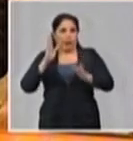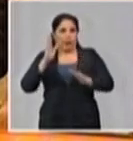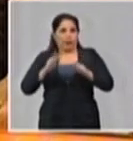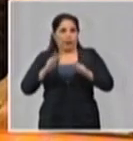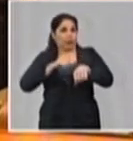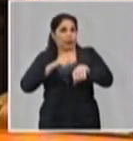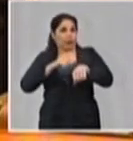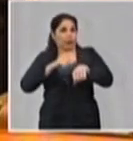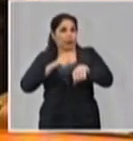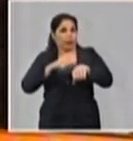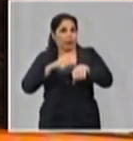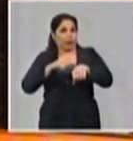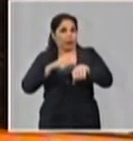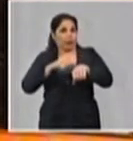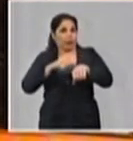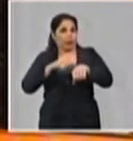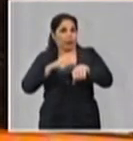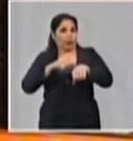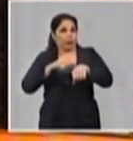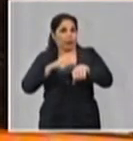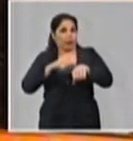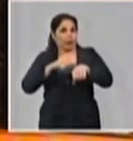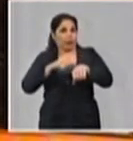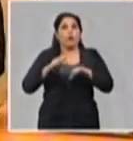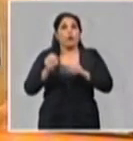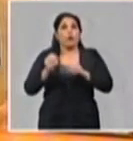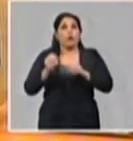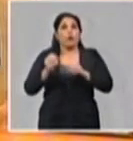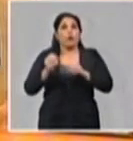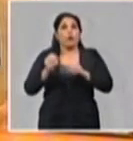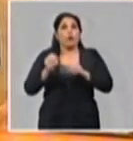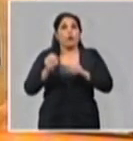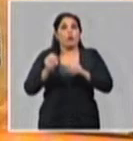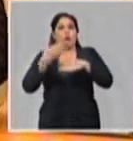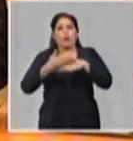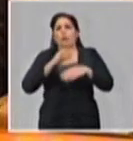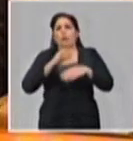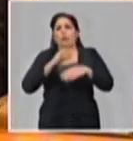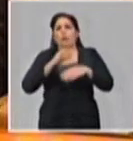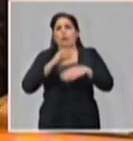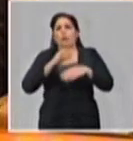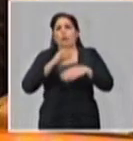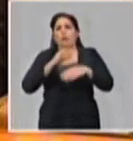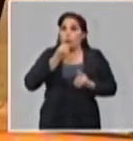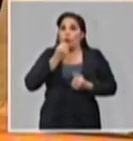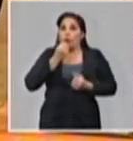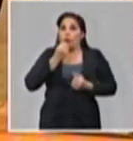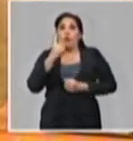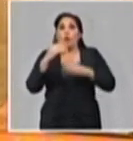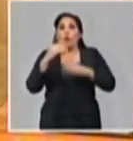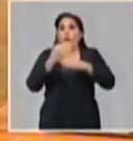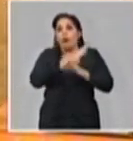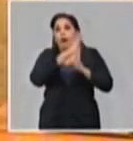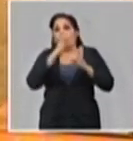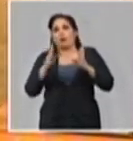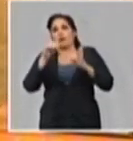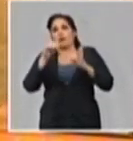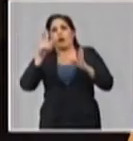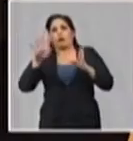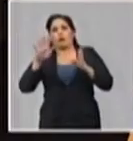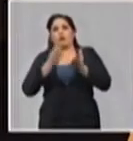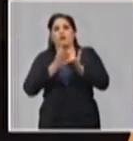el tiempo que te ocurre, el que te expone al virus y la aparición de los síntomas, se habla que puede ir desde 1 hasta 14 días.